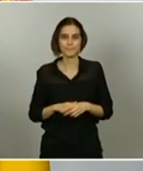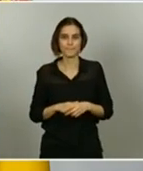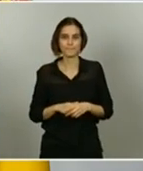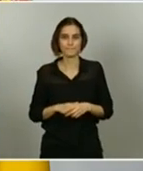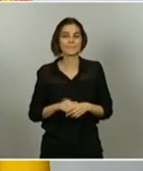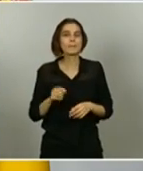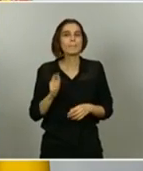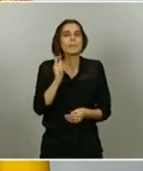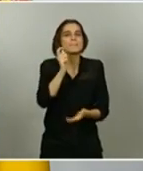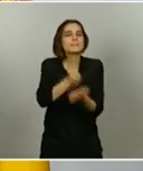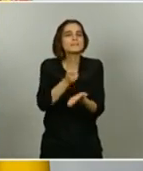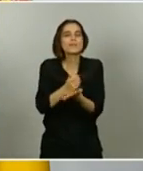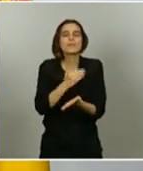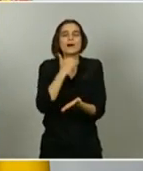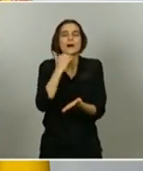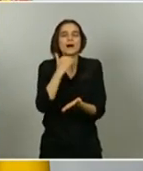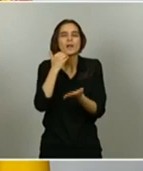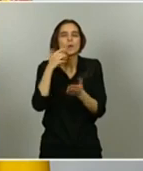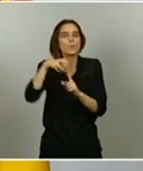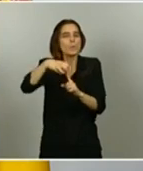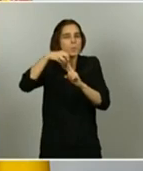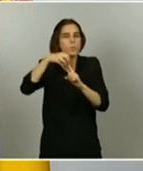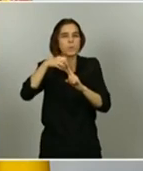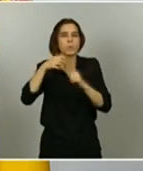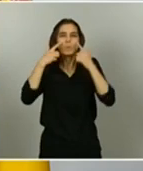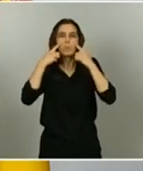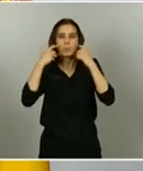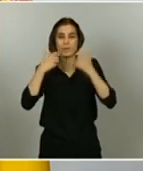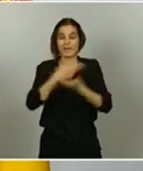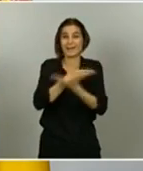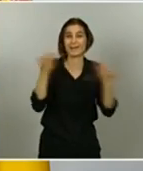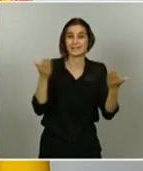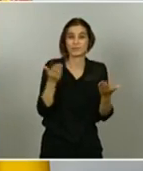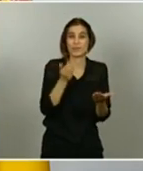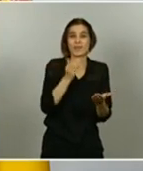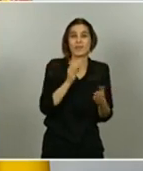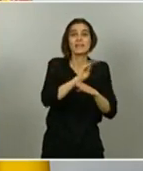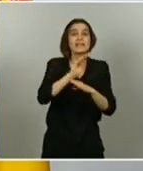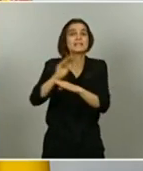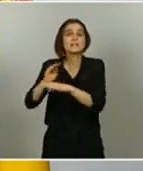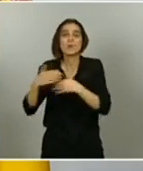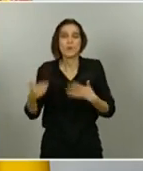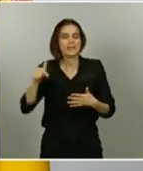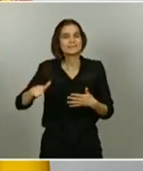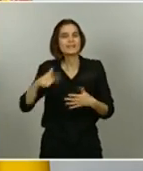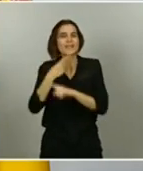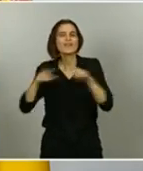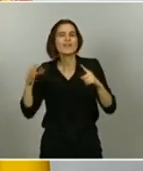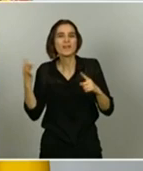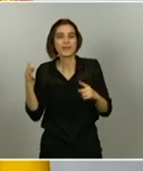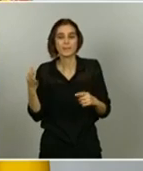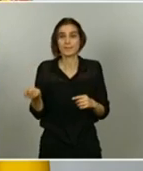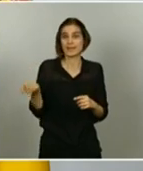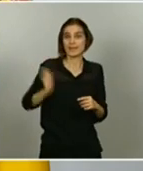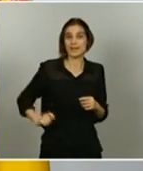que la distingue de otros tipos de rentas de inserción social que existían hasta el momento y es que el ingreso mínimo vital es compatible